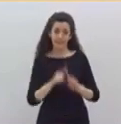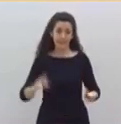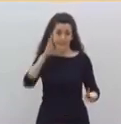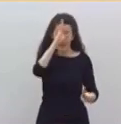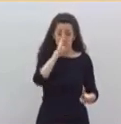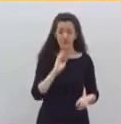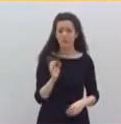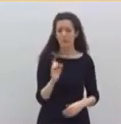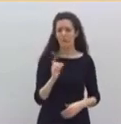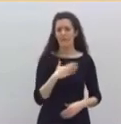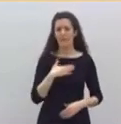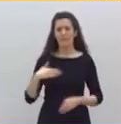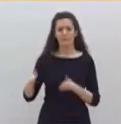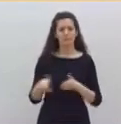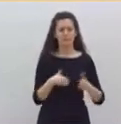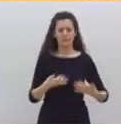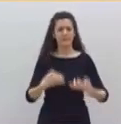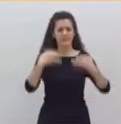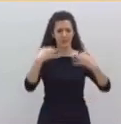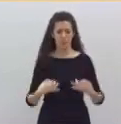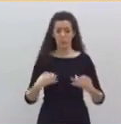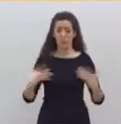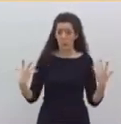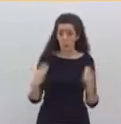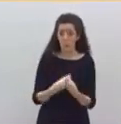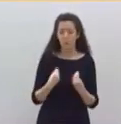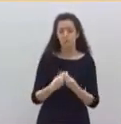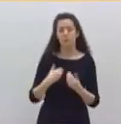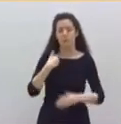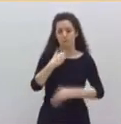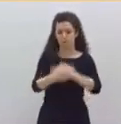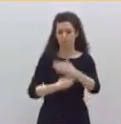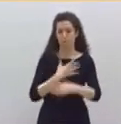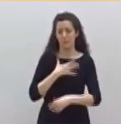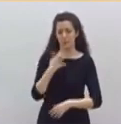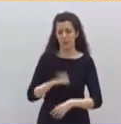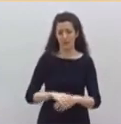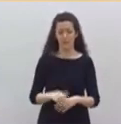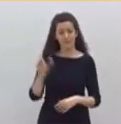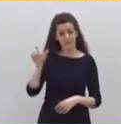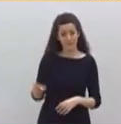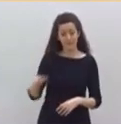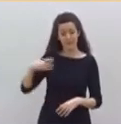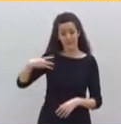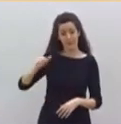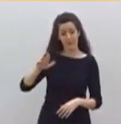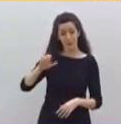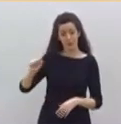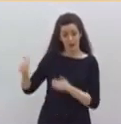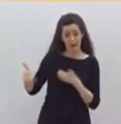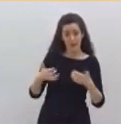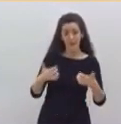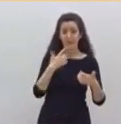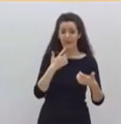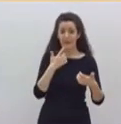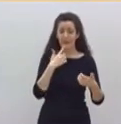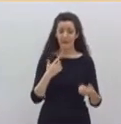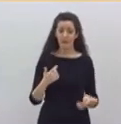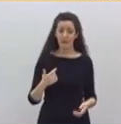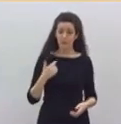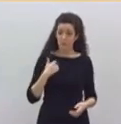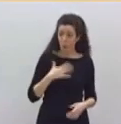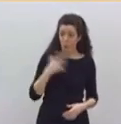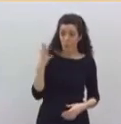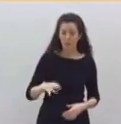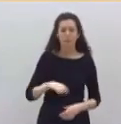por el que podamos avanzar todos. Parafraseando a Maura, por mí, no quedará. Nosotros hoy cumplimos con nuestra